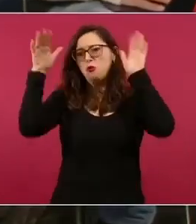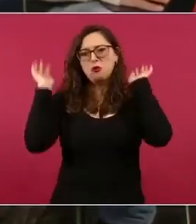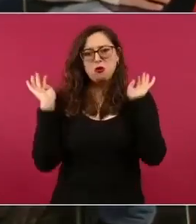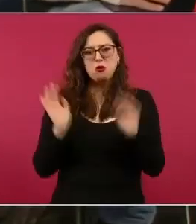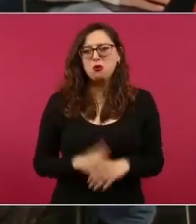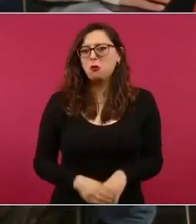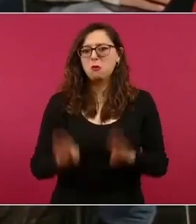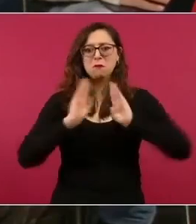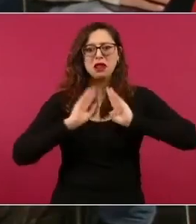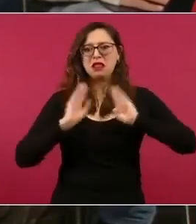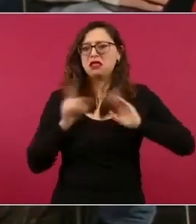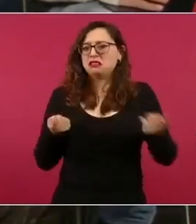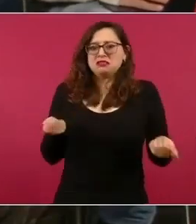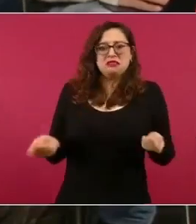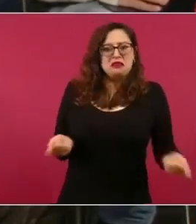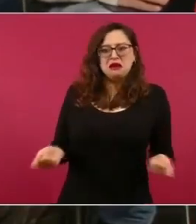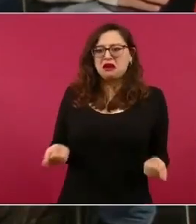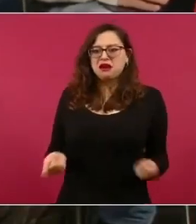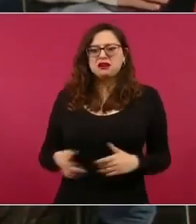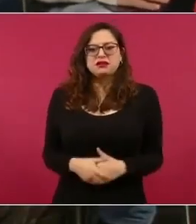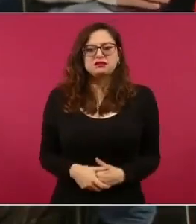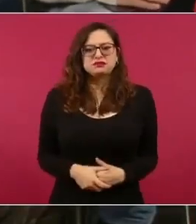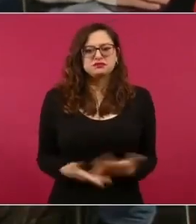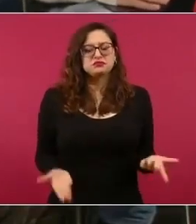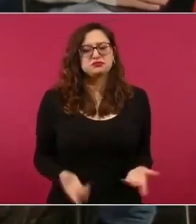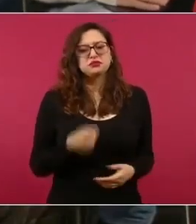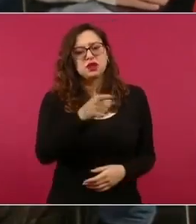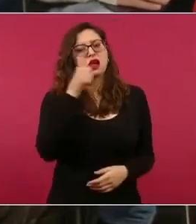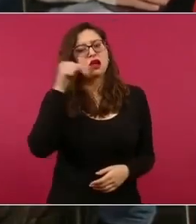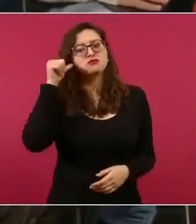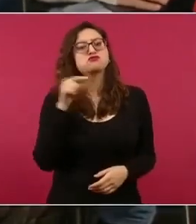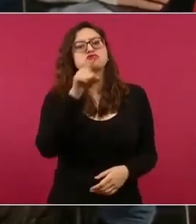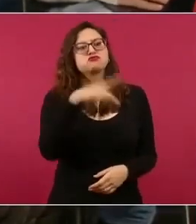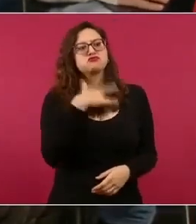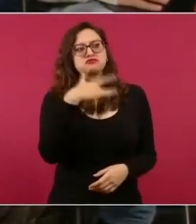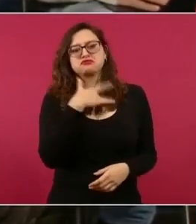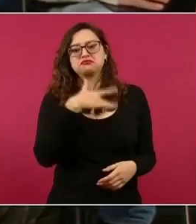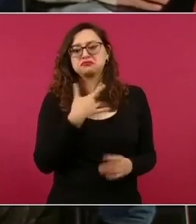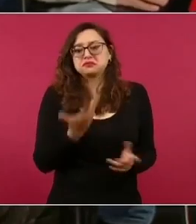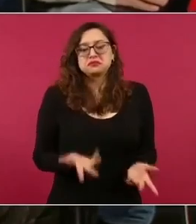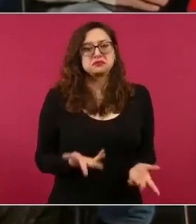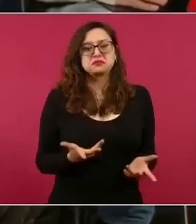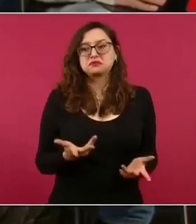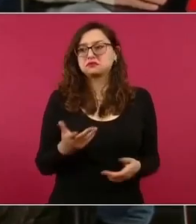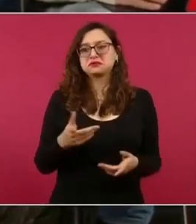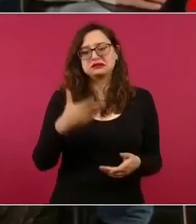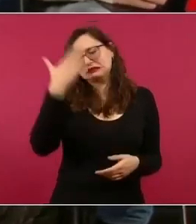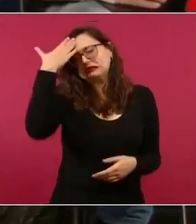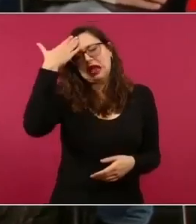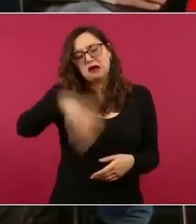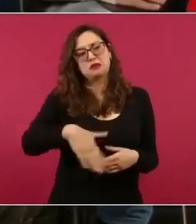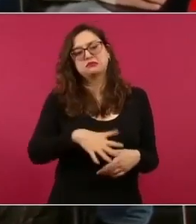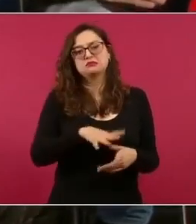que usted aceptaba esta responsabilidad de los comentarios que iban a surgir en torno a la presencia de